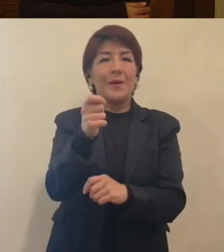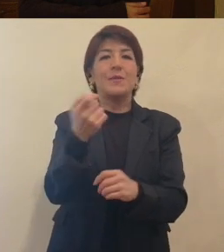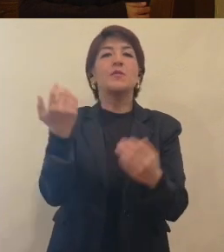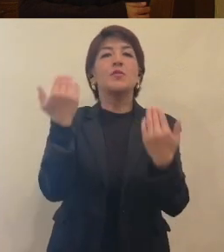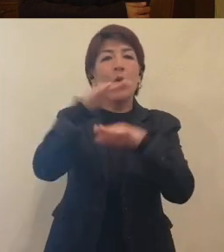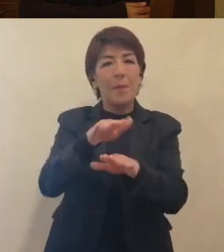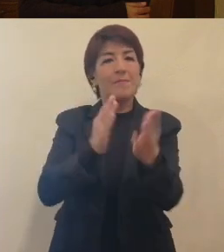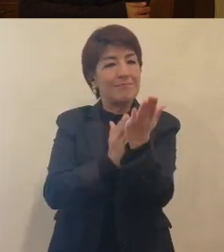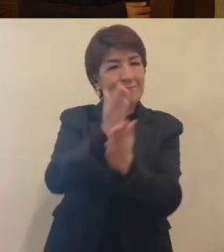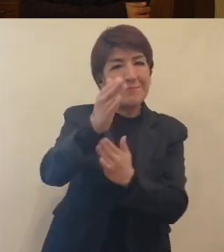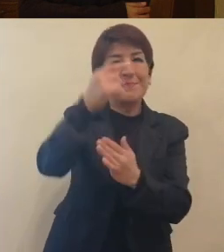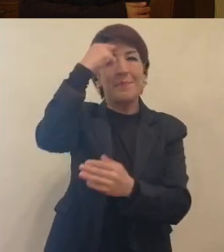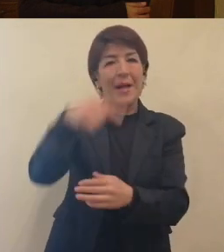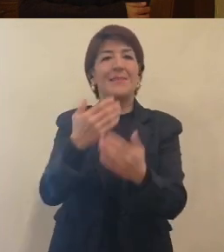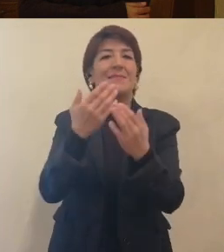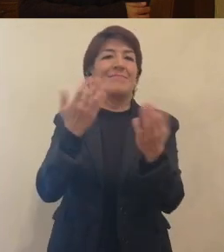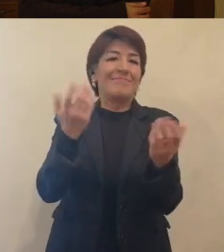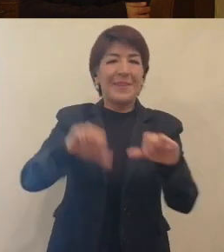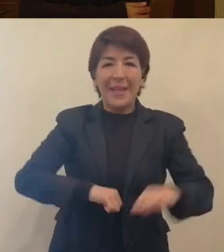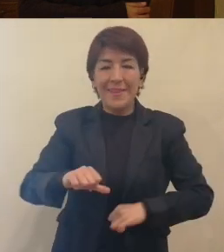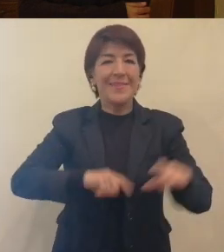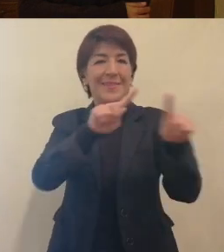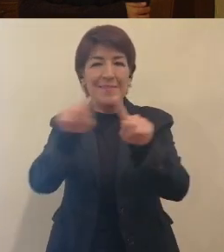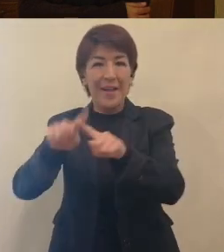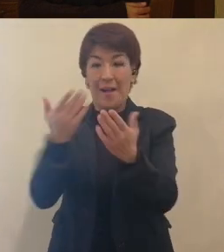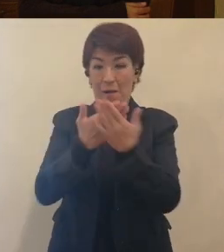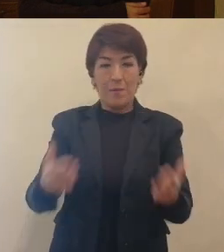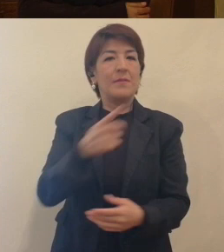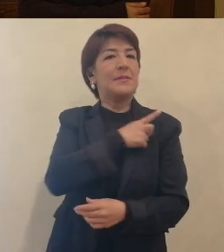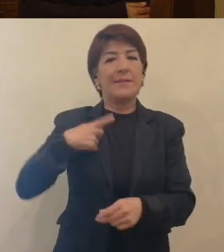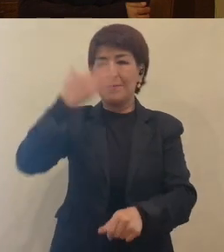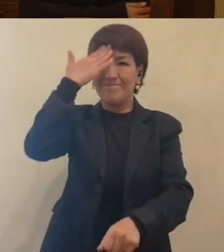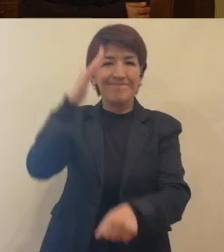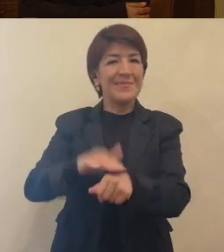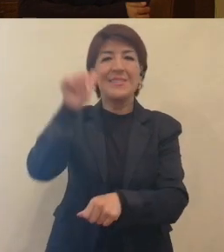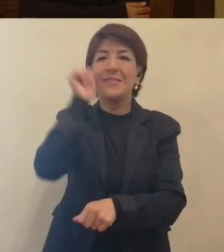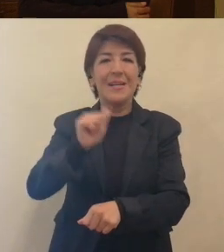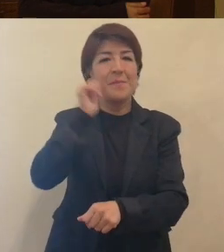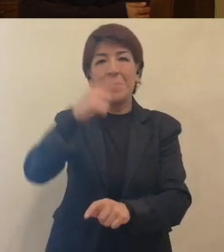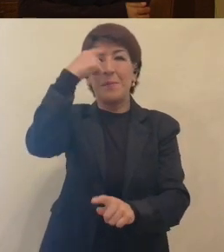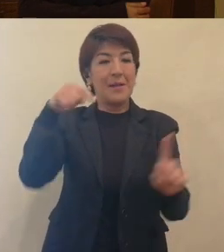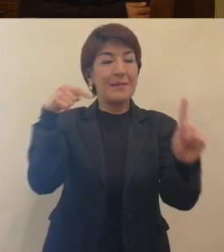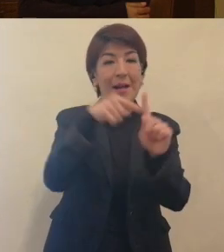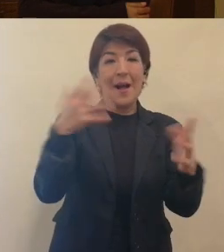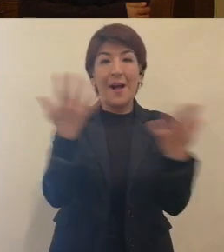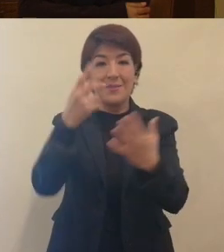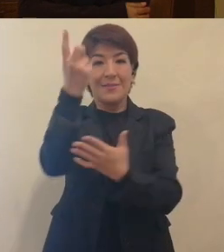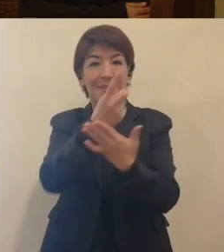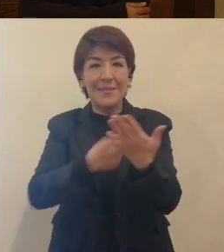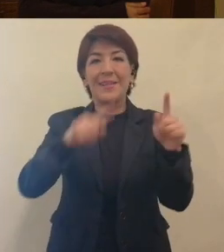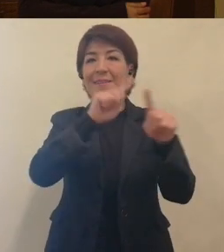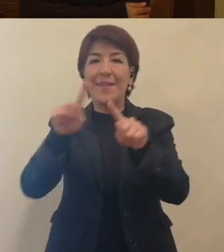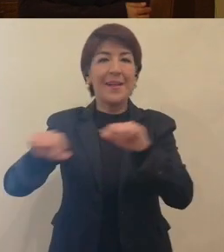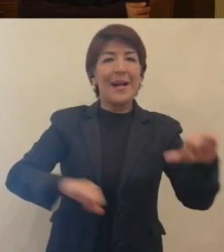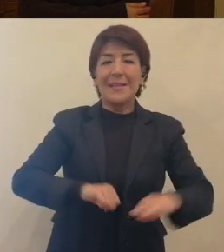de accesibilidad es algo que ahora tenemos que tener en la mente siempre que hacemos algo, siempre que diseñamos